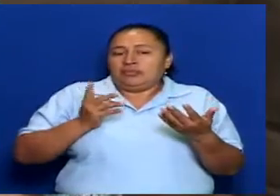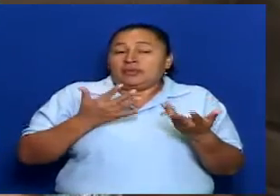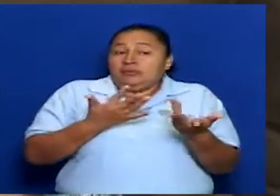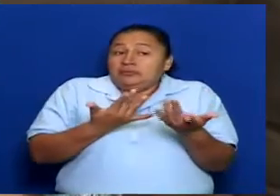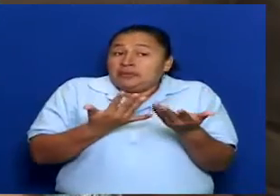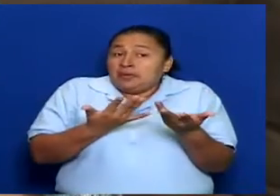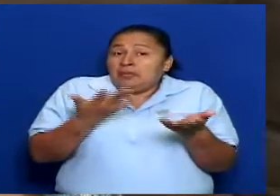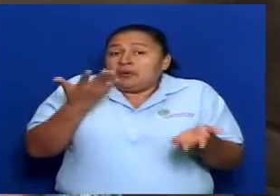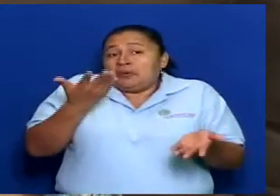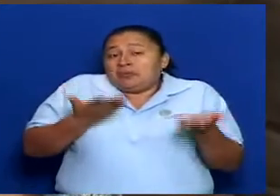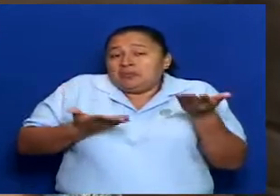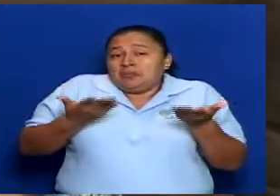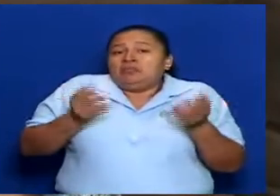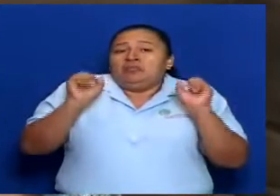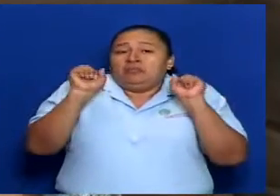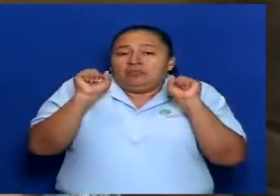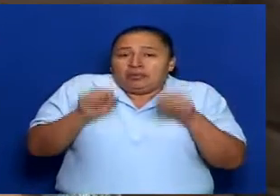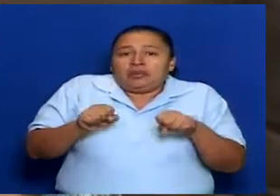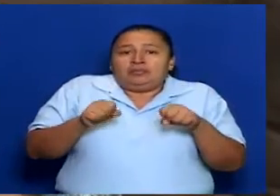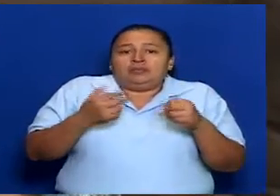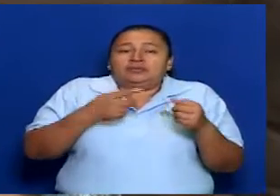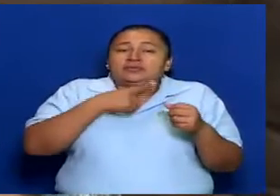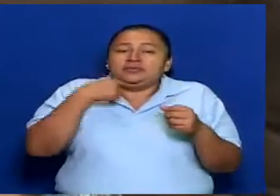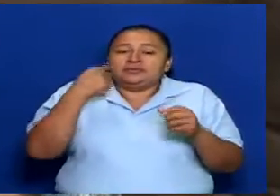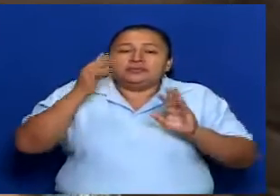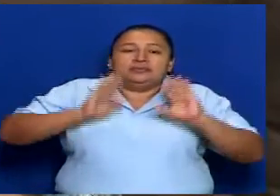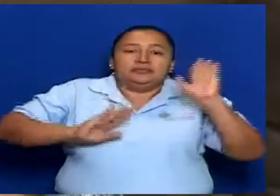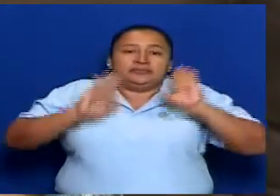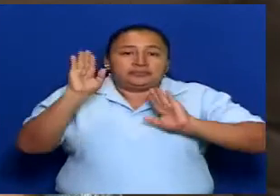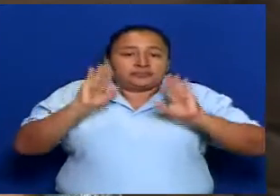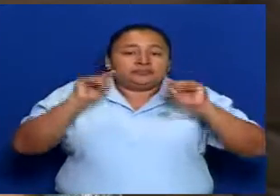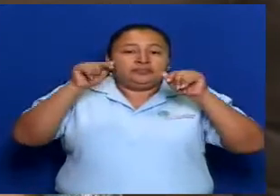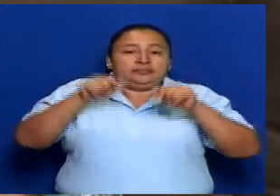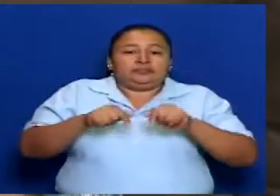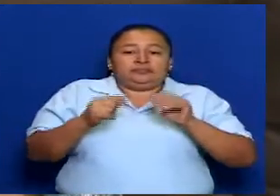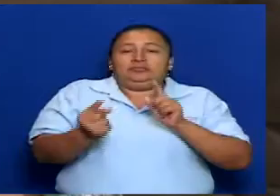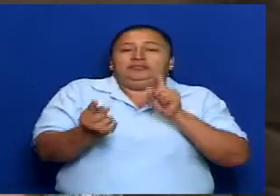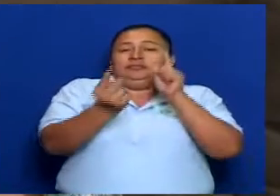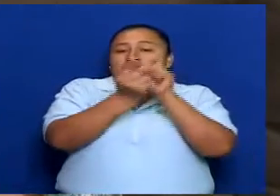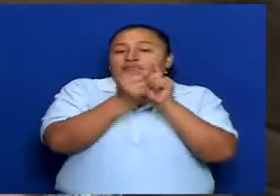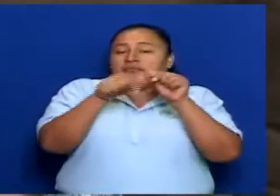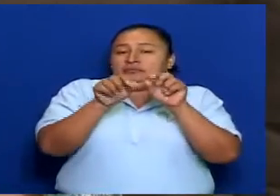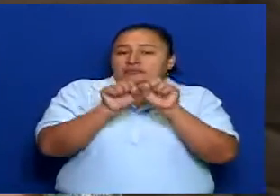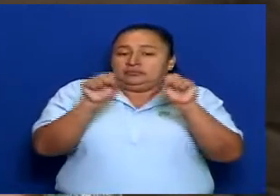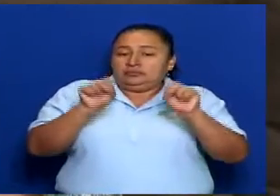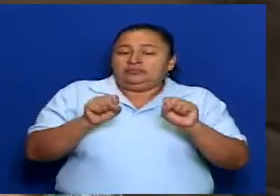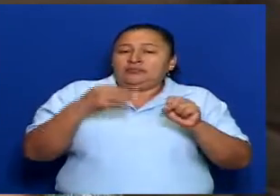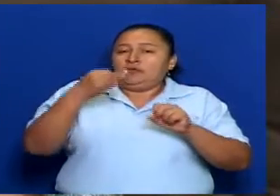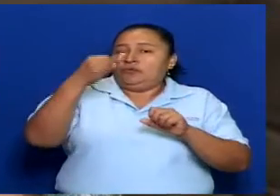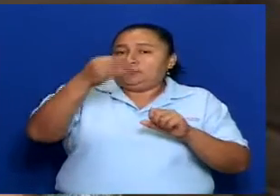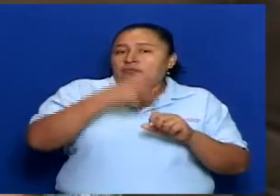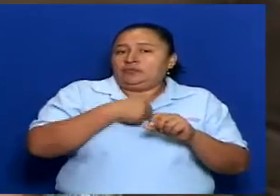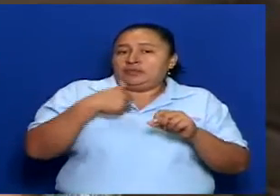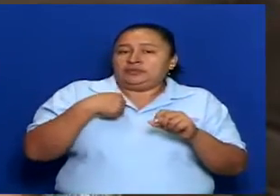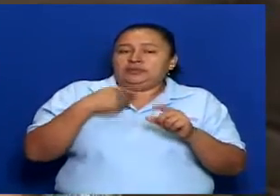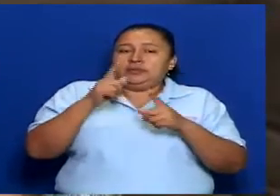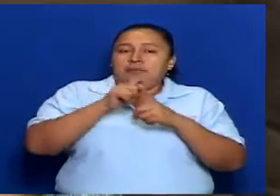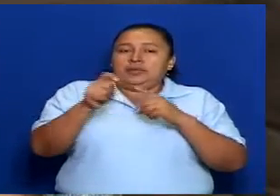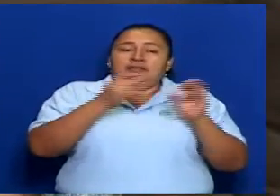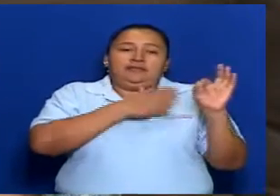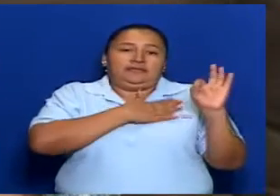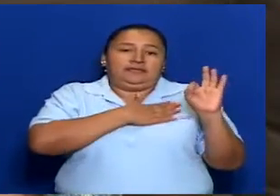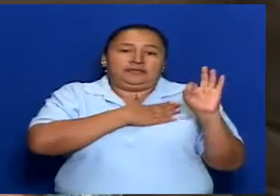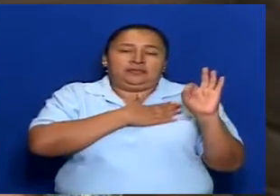esperamos que podamos realmente participar en este encuentro, en esta capacitación que va a ser en este mes de